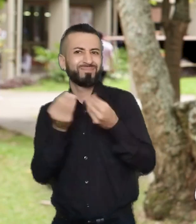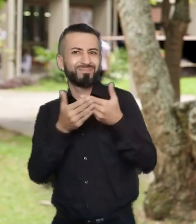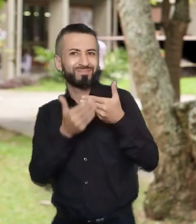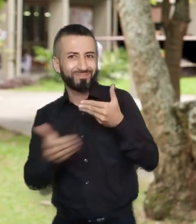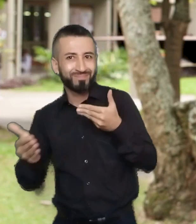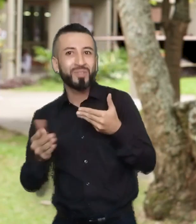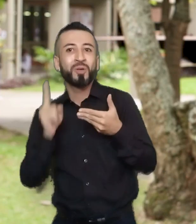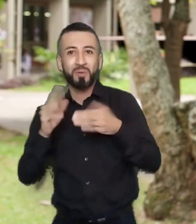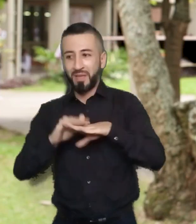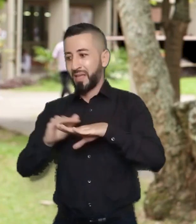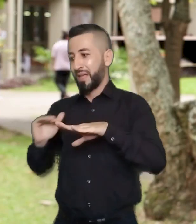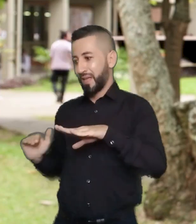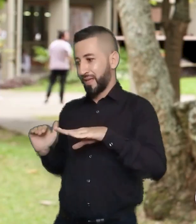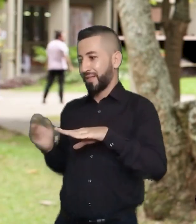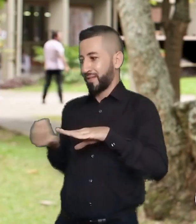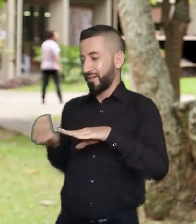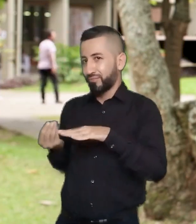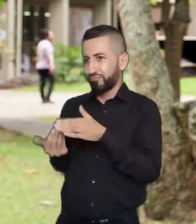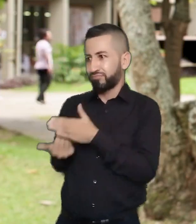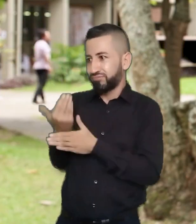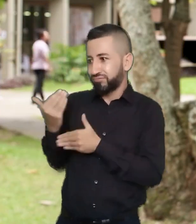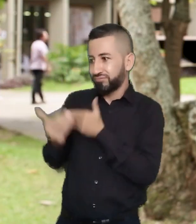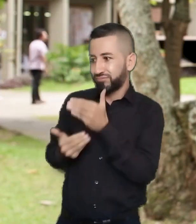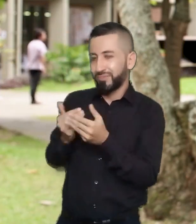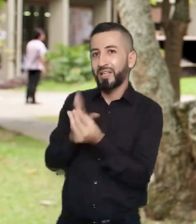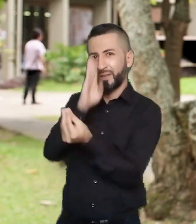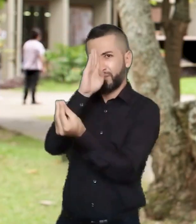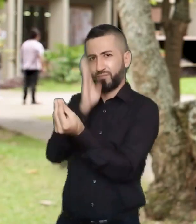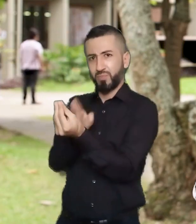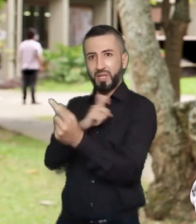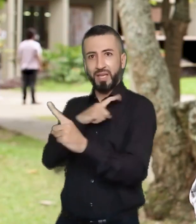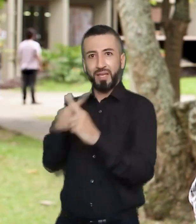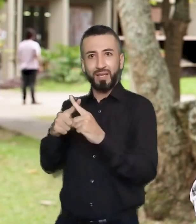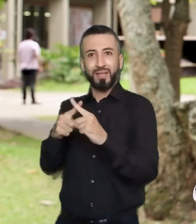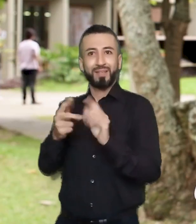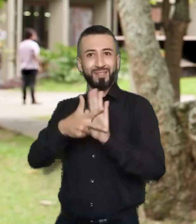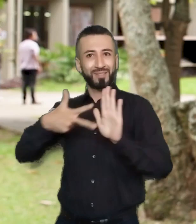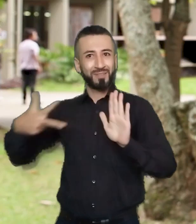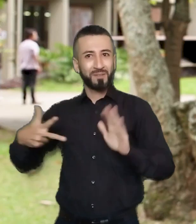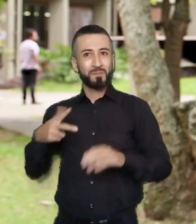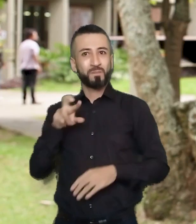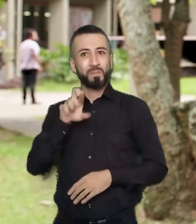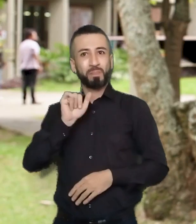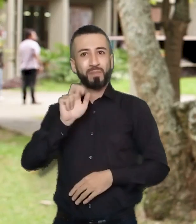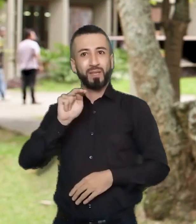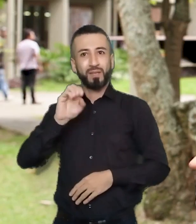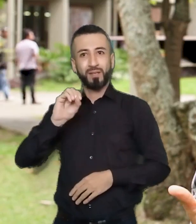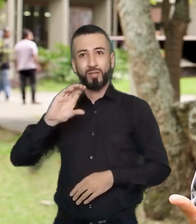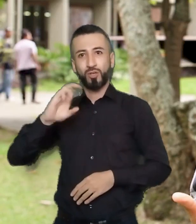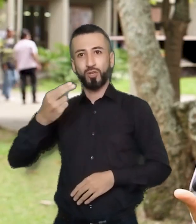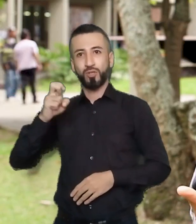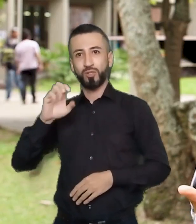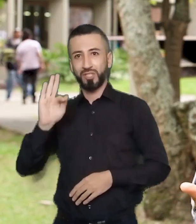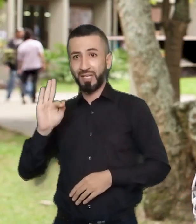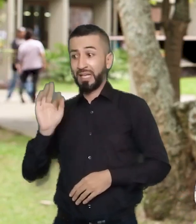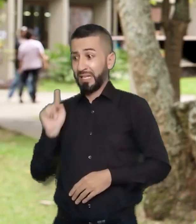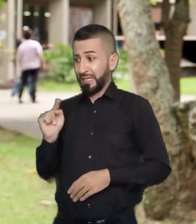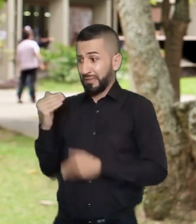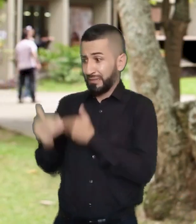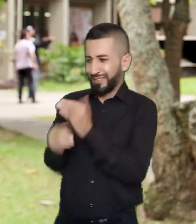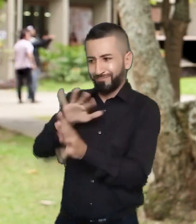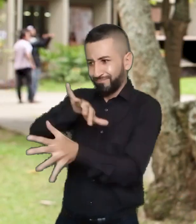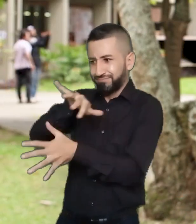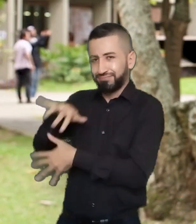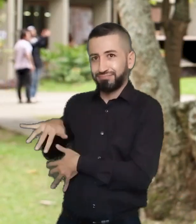constituyente nació fundamentalmente de la intención de dejar a un lado, dejar atrás la constitución de la dictadura de Pinochet. Ahora lo que el pueblo chileno